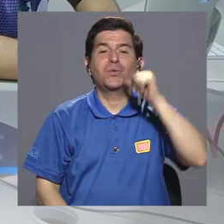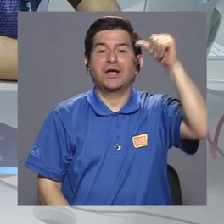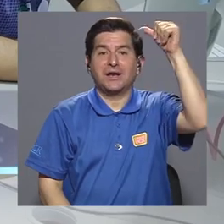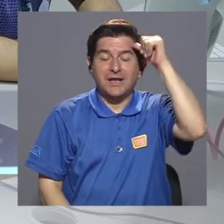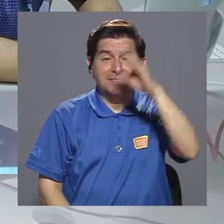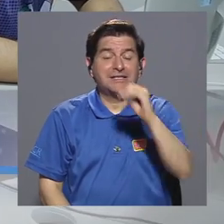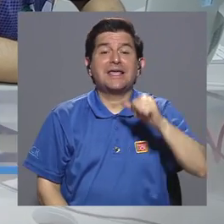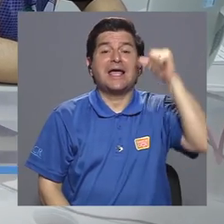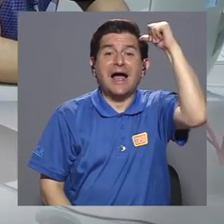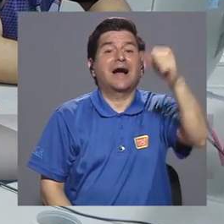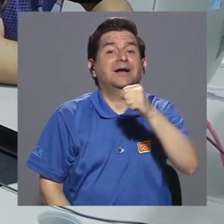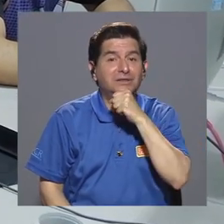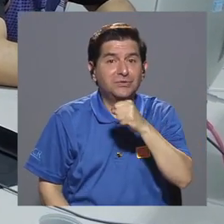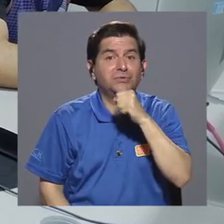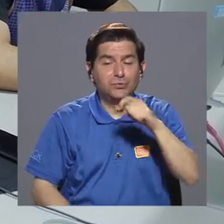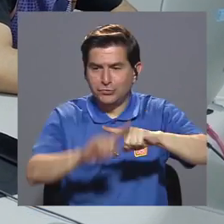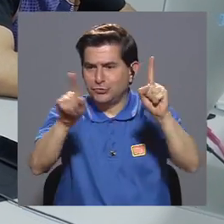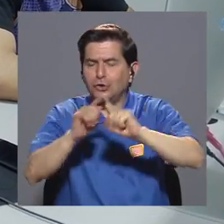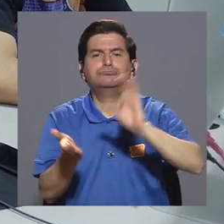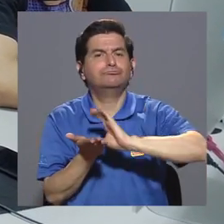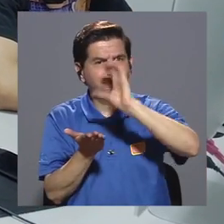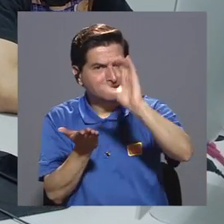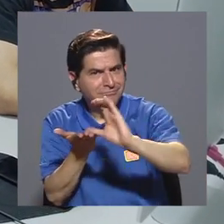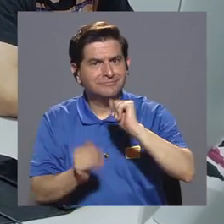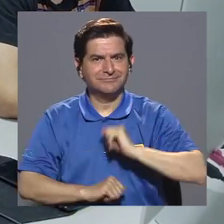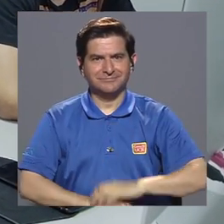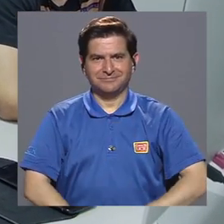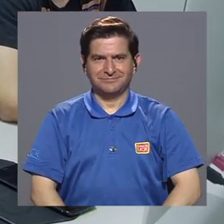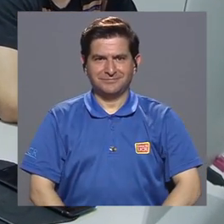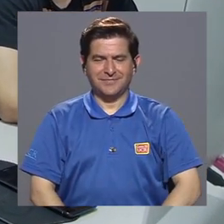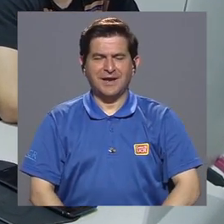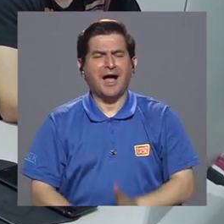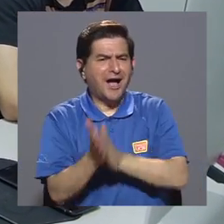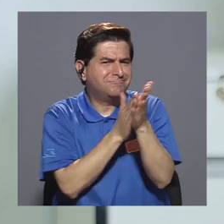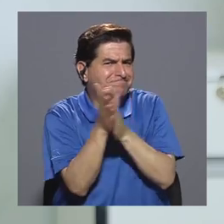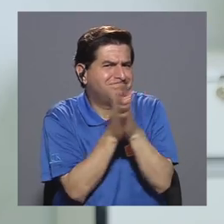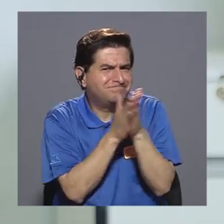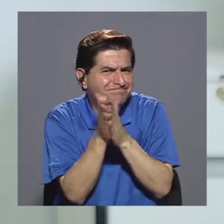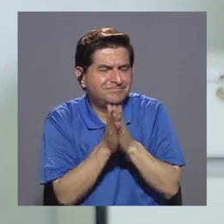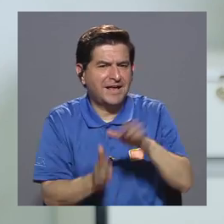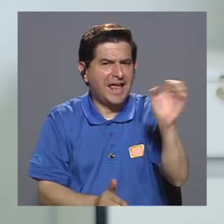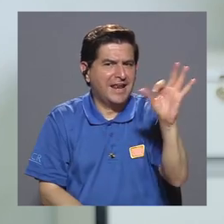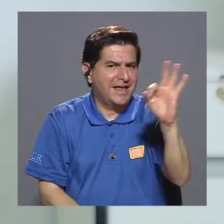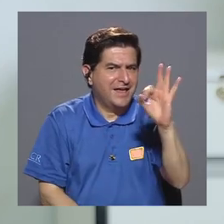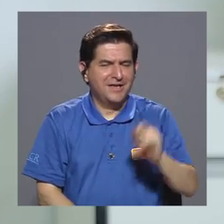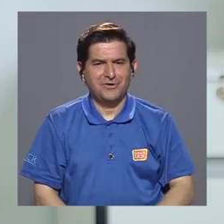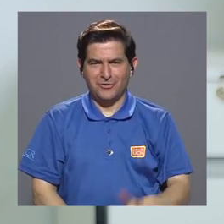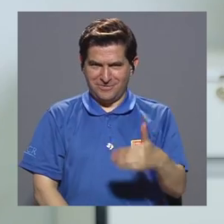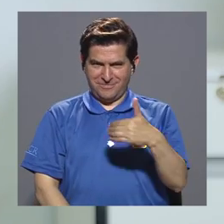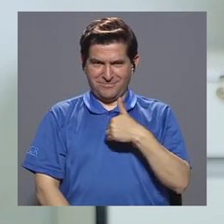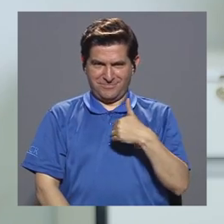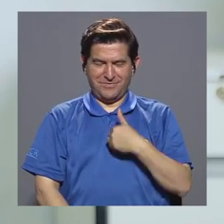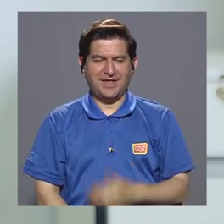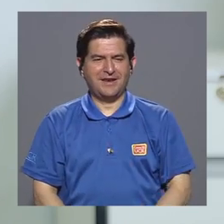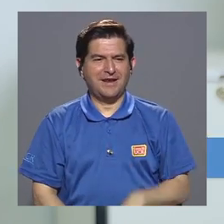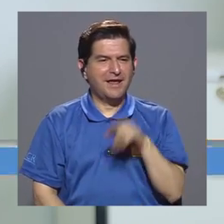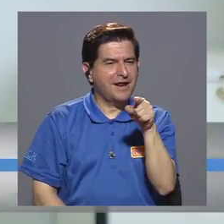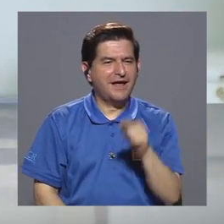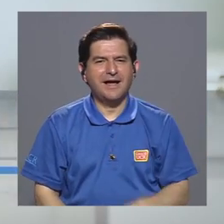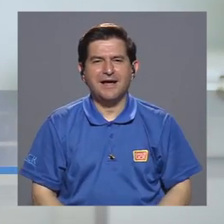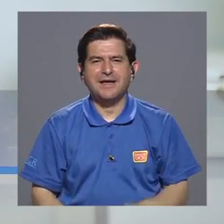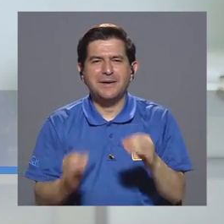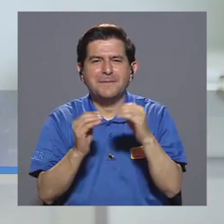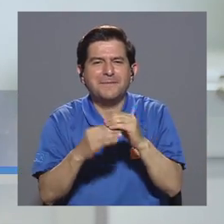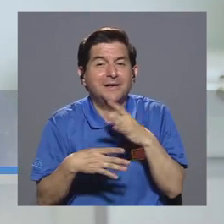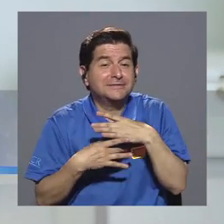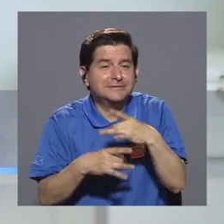jóvenes, adultos y adultos mayores diferentes cursos. Queremos aprovechar enero y febrero para tener una apuesta